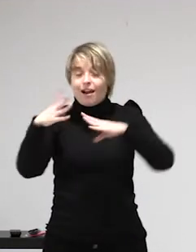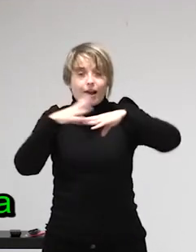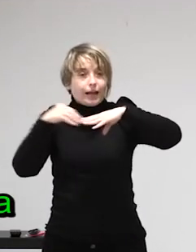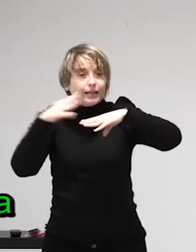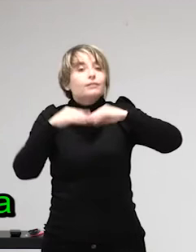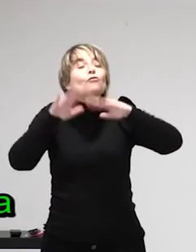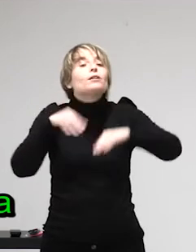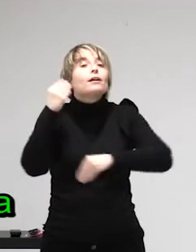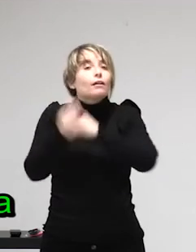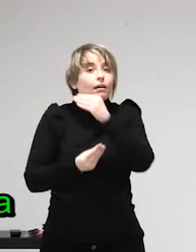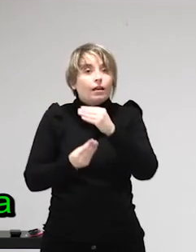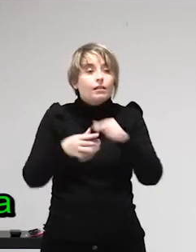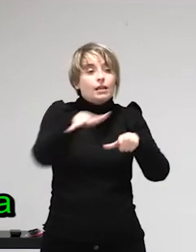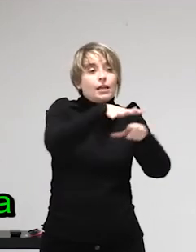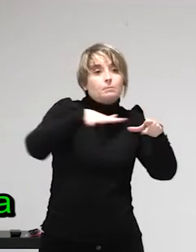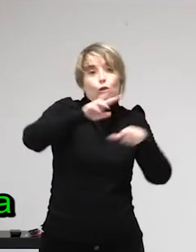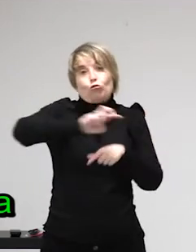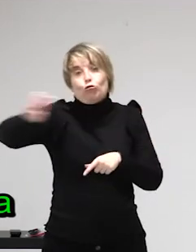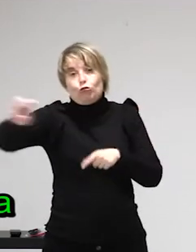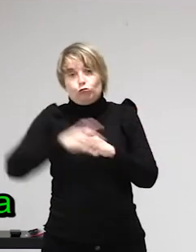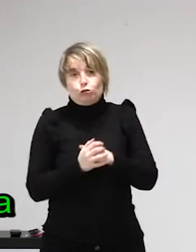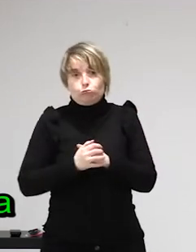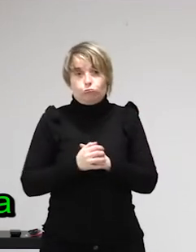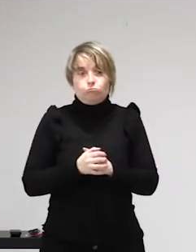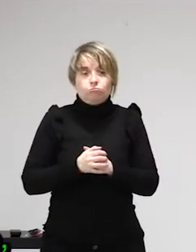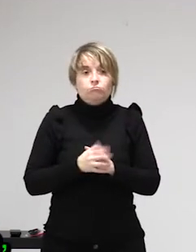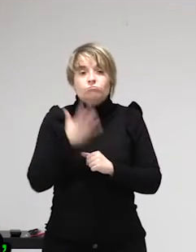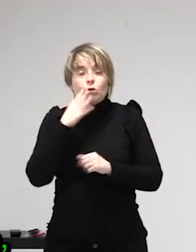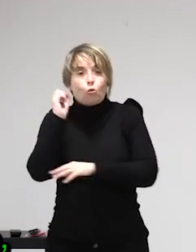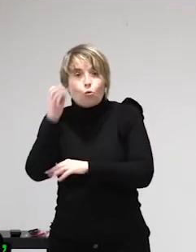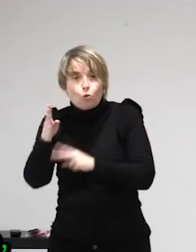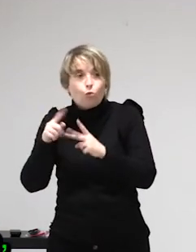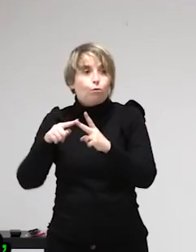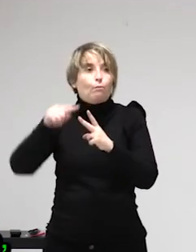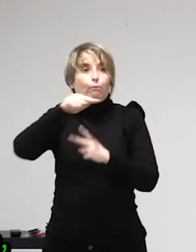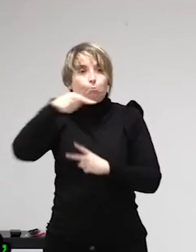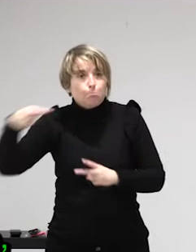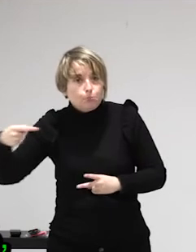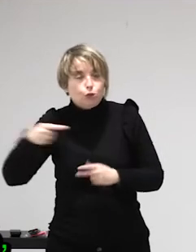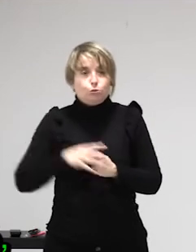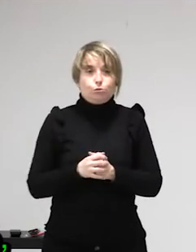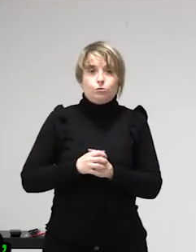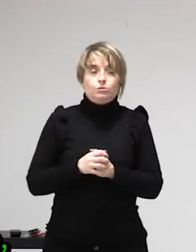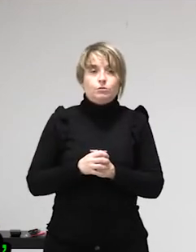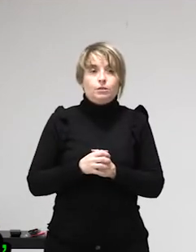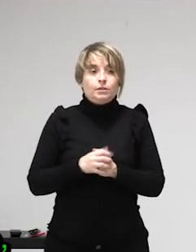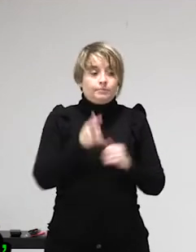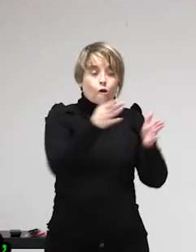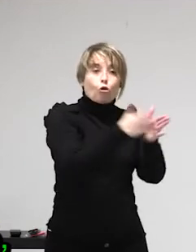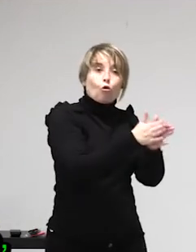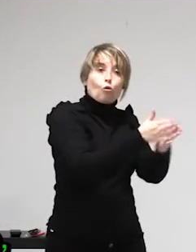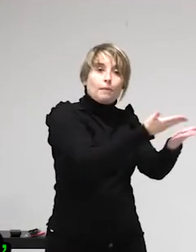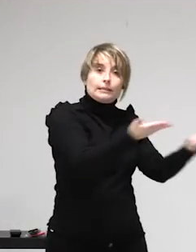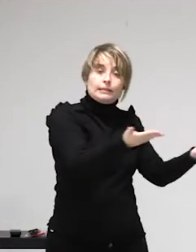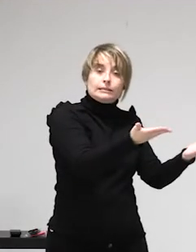sufriendo las consecuencias de la ley Mordaza y de las ordenanzas municipales. O sea, pensemos compañeras que cobran yo que